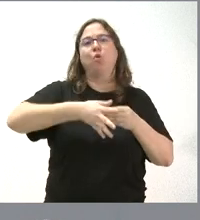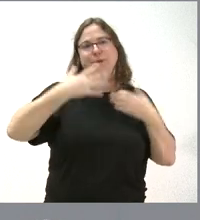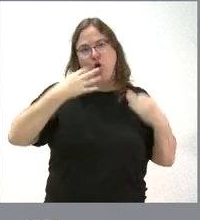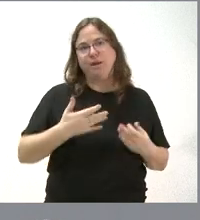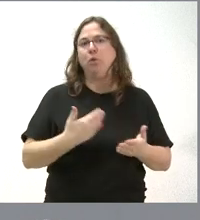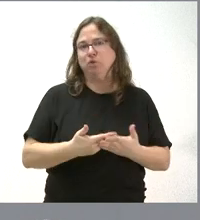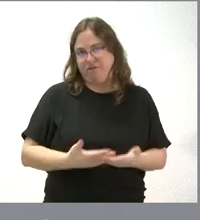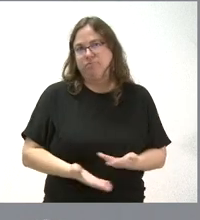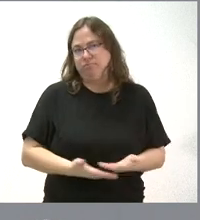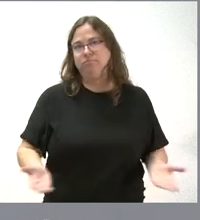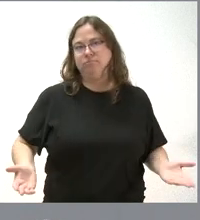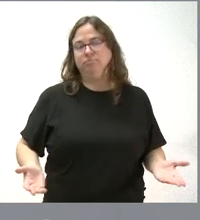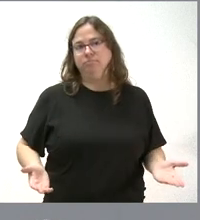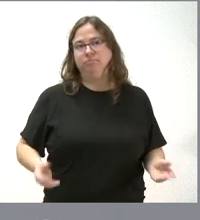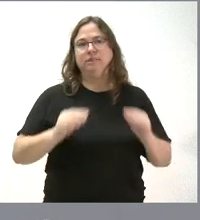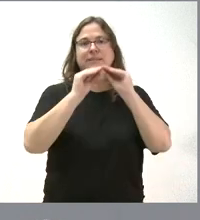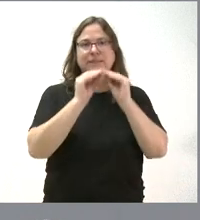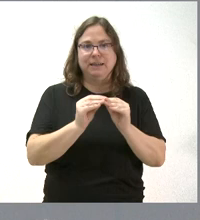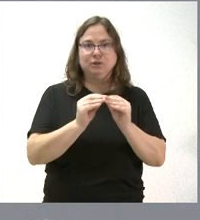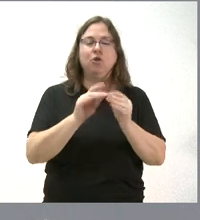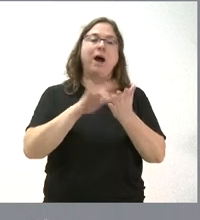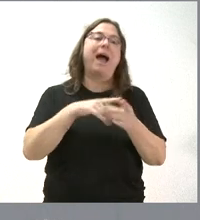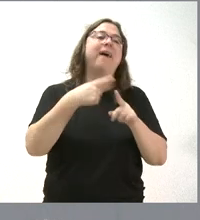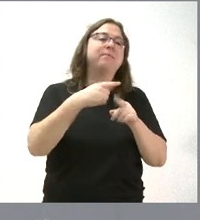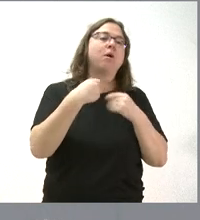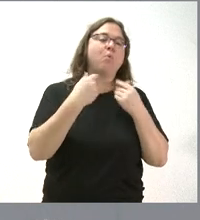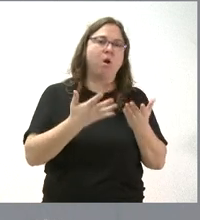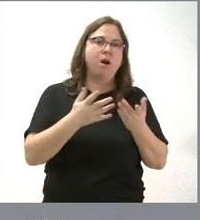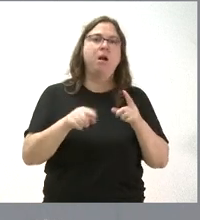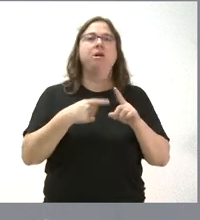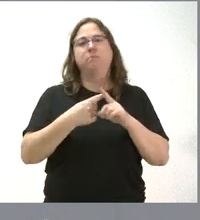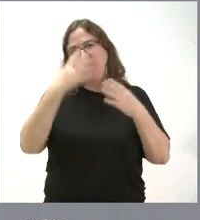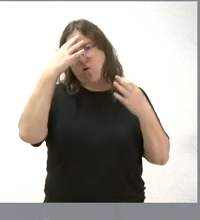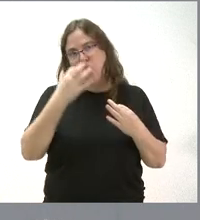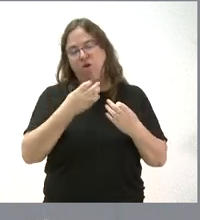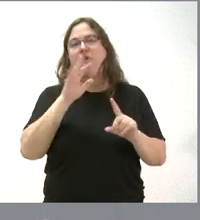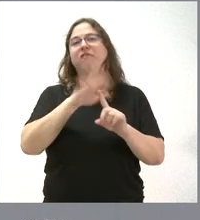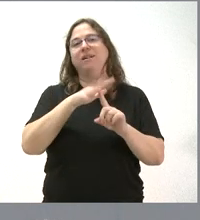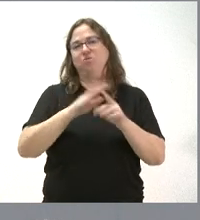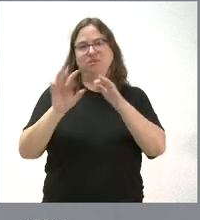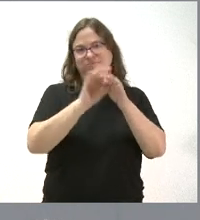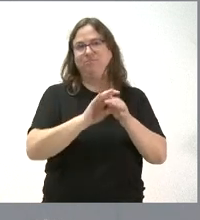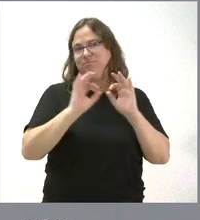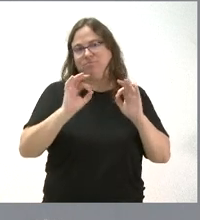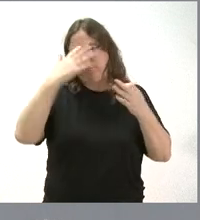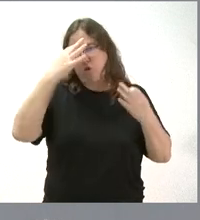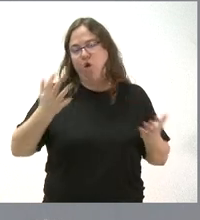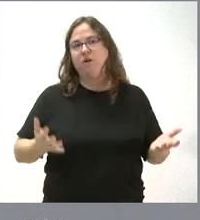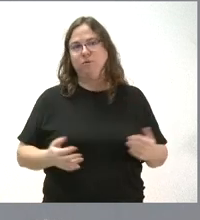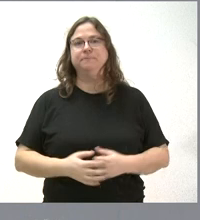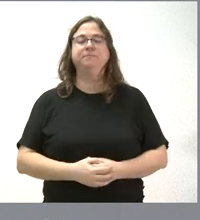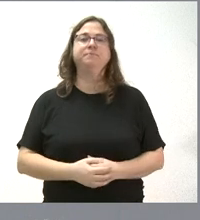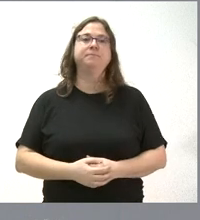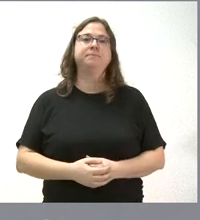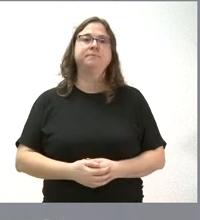justificativa de la realización de haber hecho la actividad y, lógicamente, las facturas relativas a la misma.